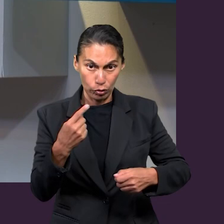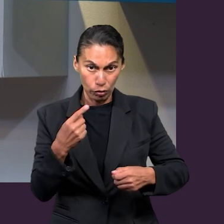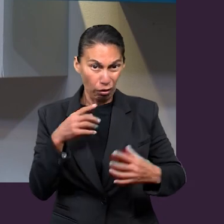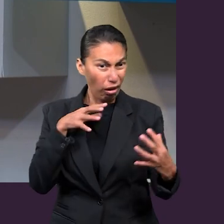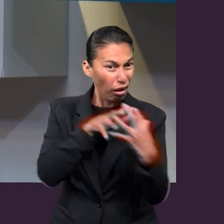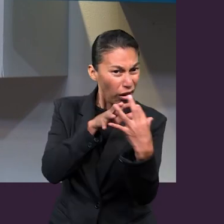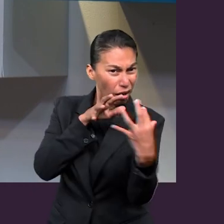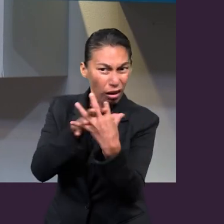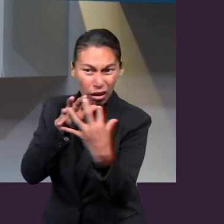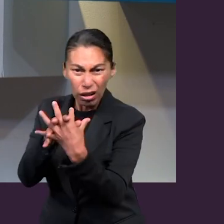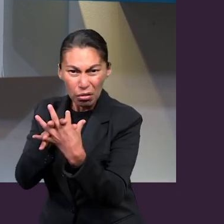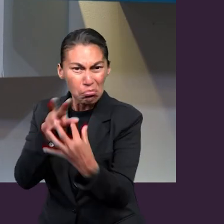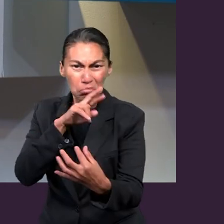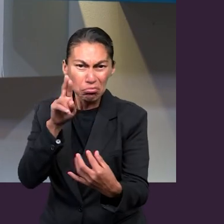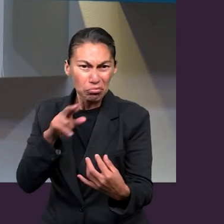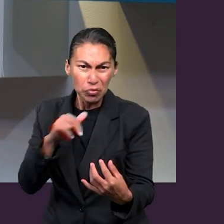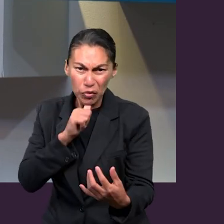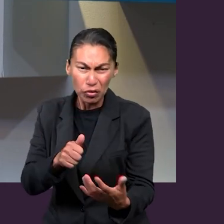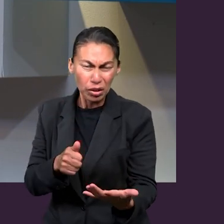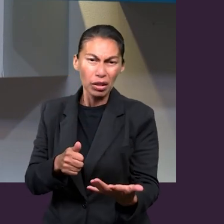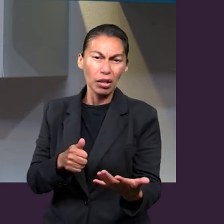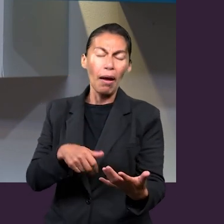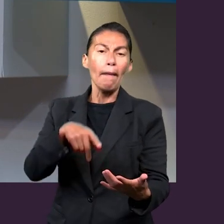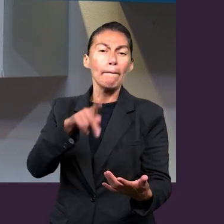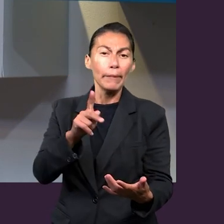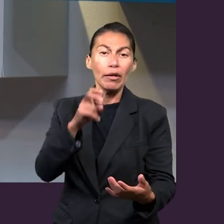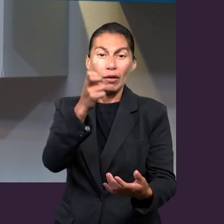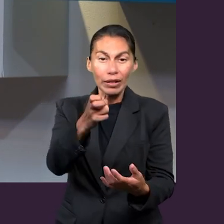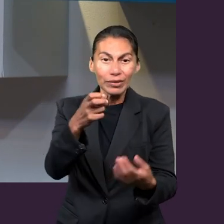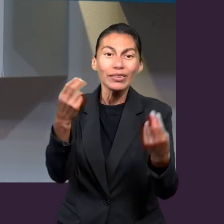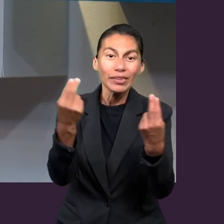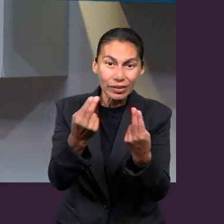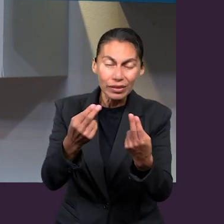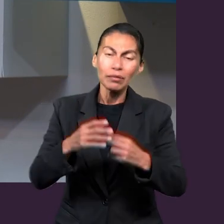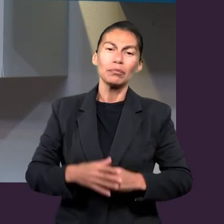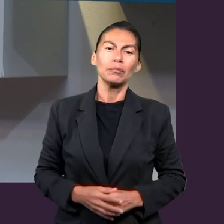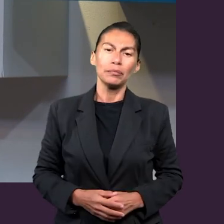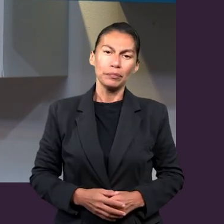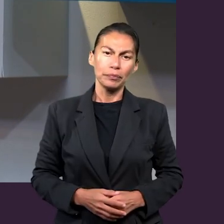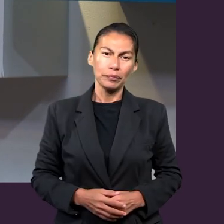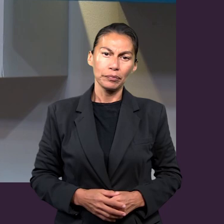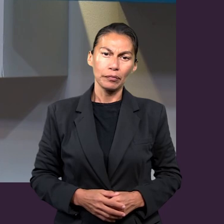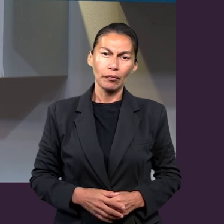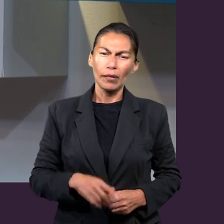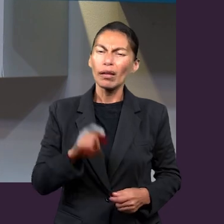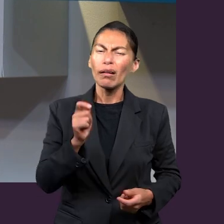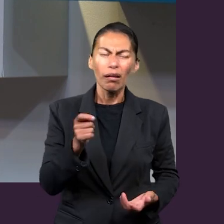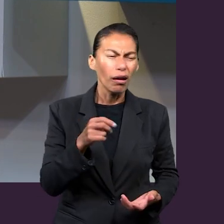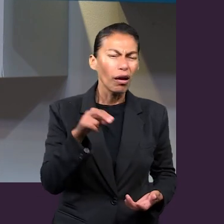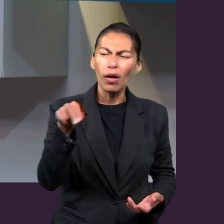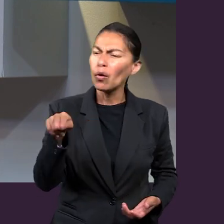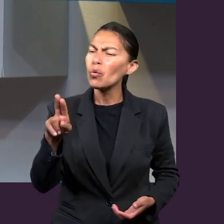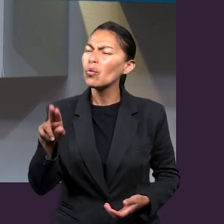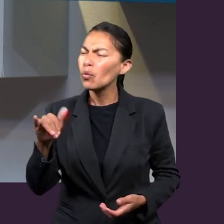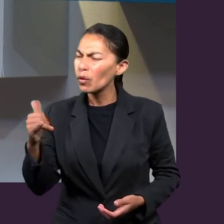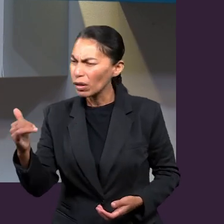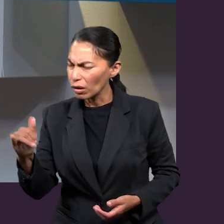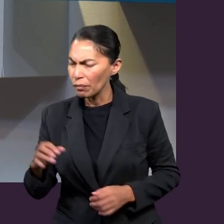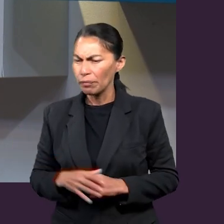participado nunca en alguna de ellas, conocemos que estos elementos están muy presentes. Pero, Nuri,